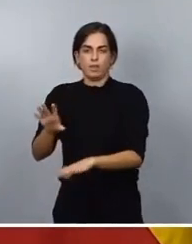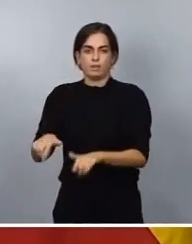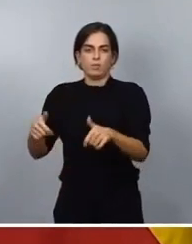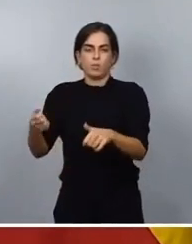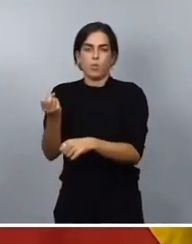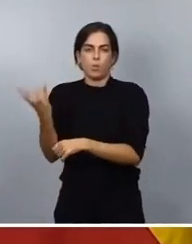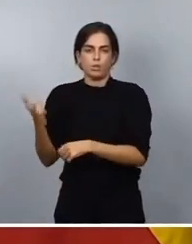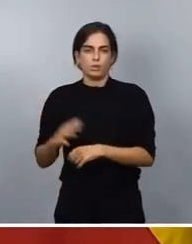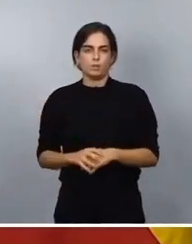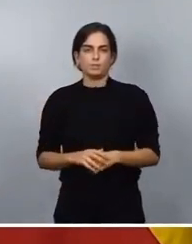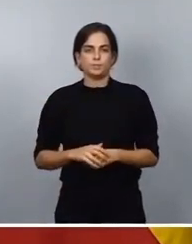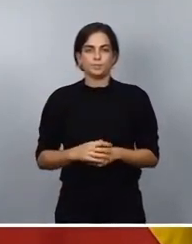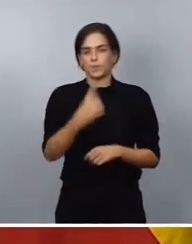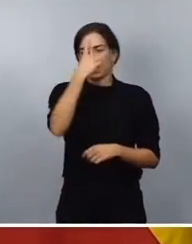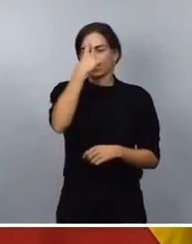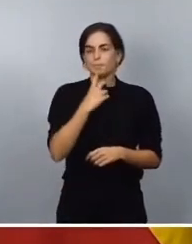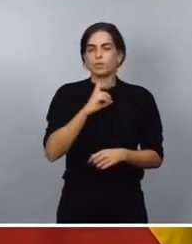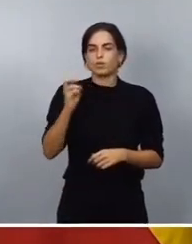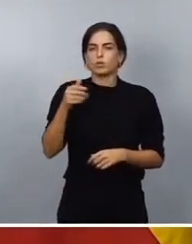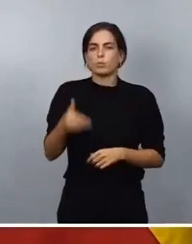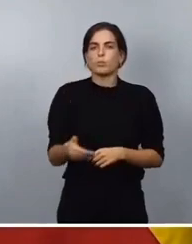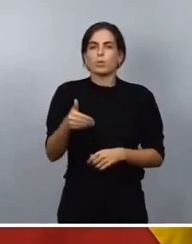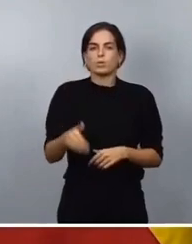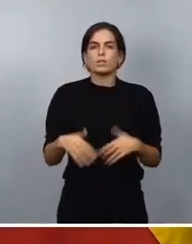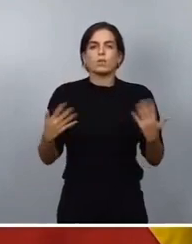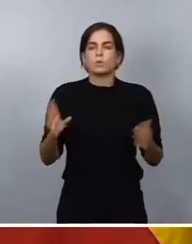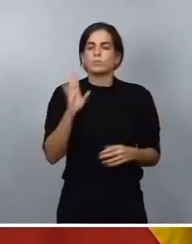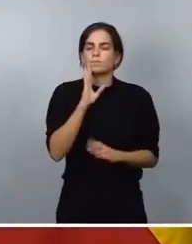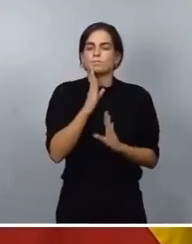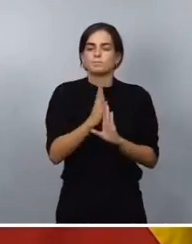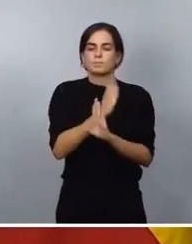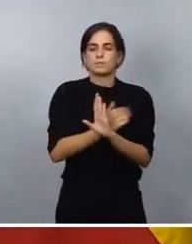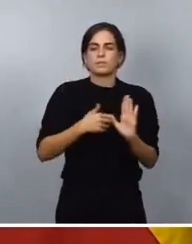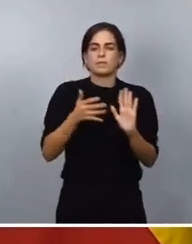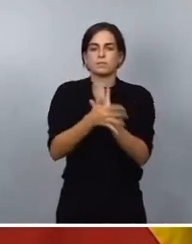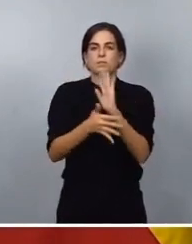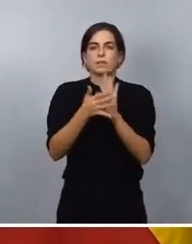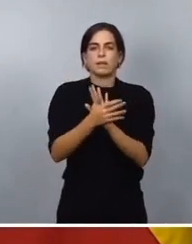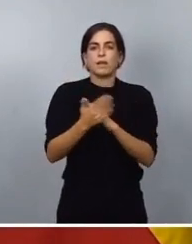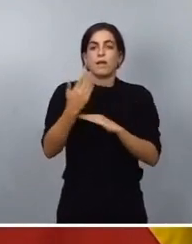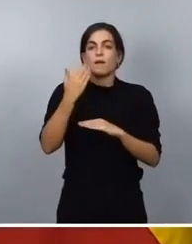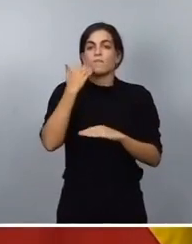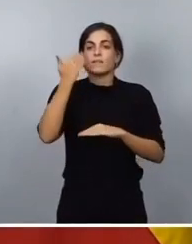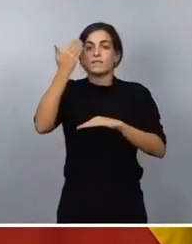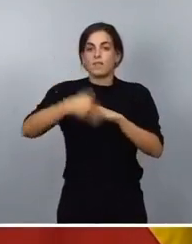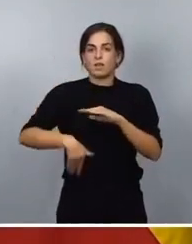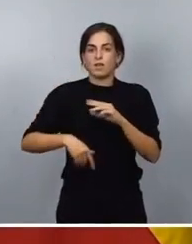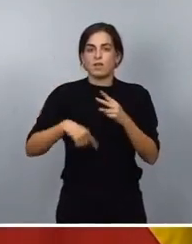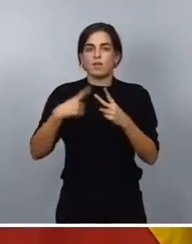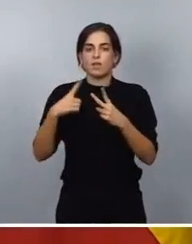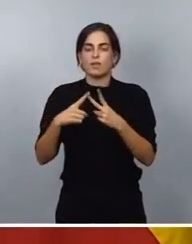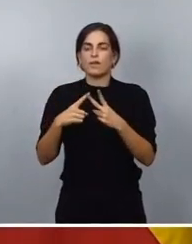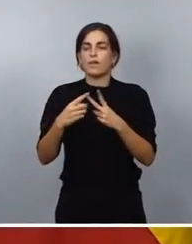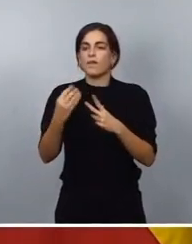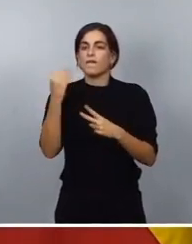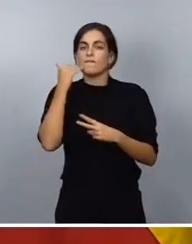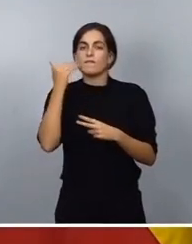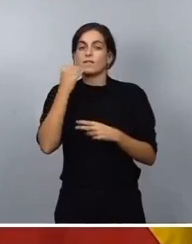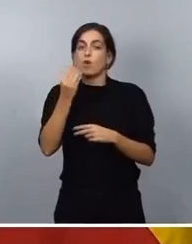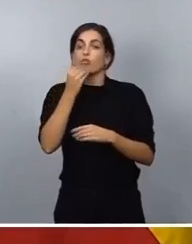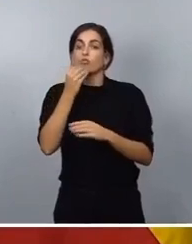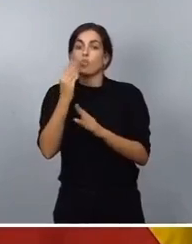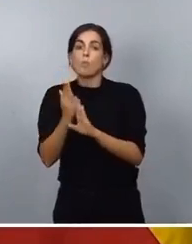importantes, me he referido antes, fecha de caducidad, fecha de consumo preferente. La fecha de caducidad